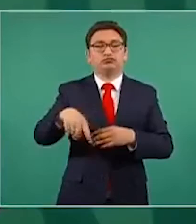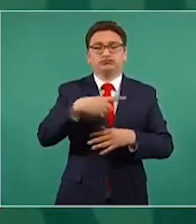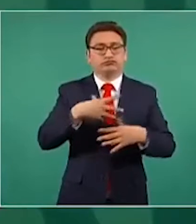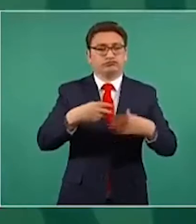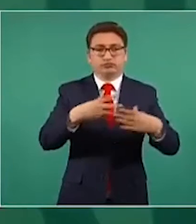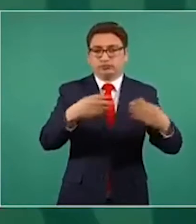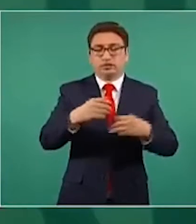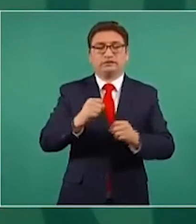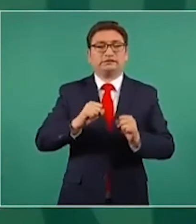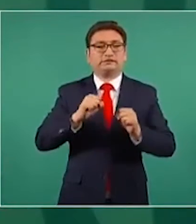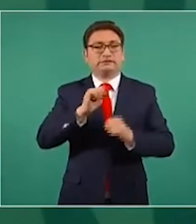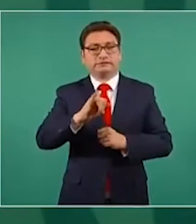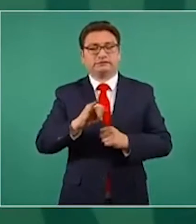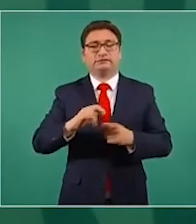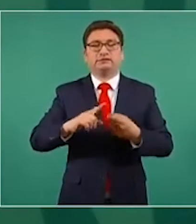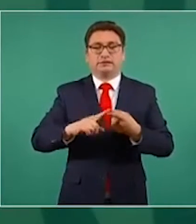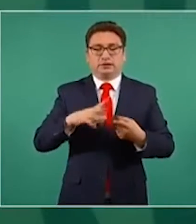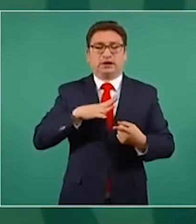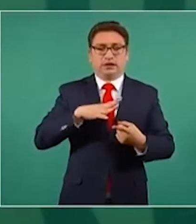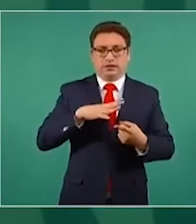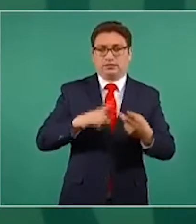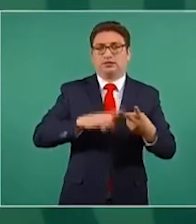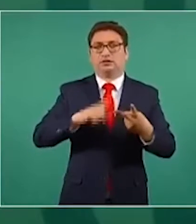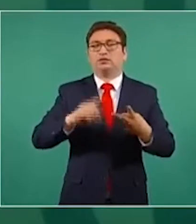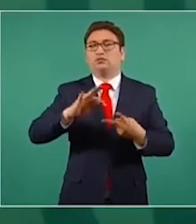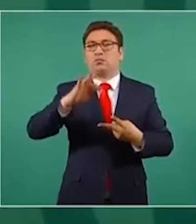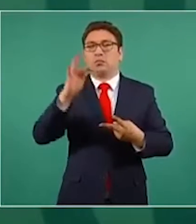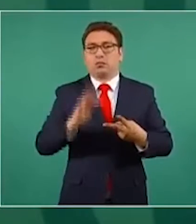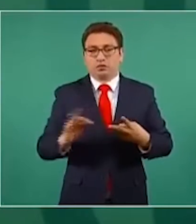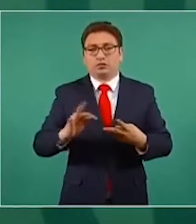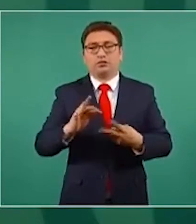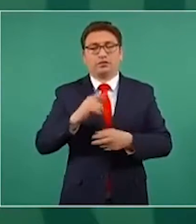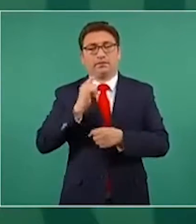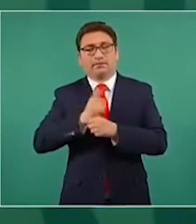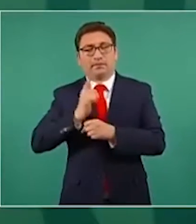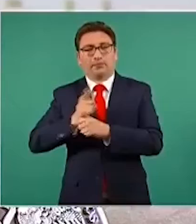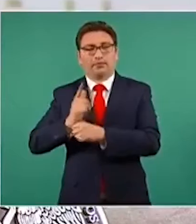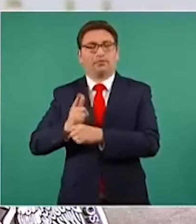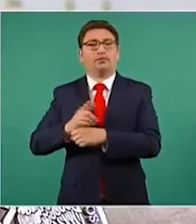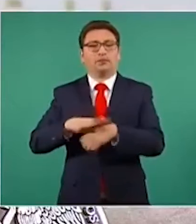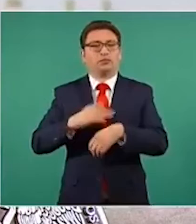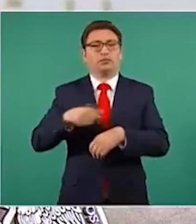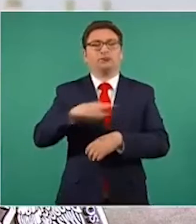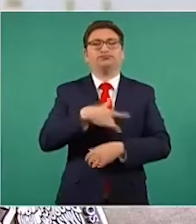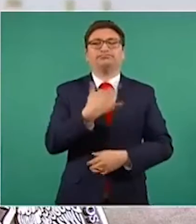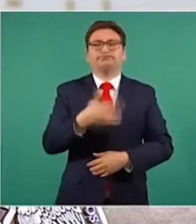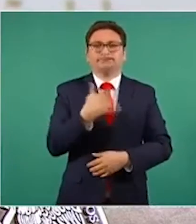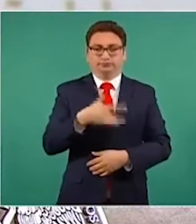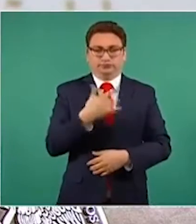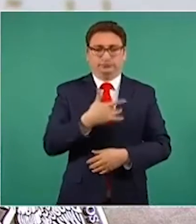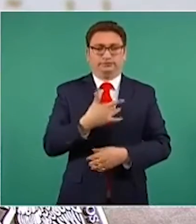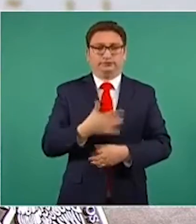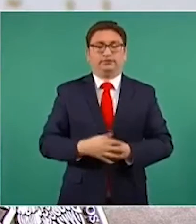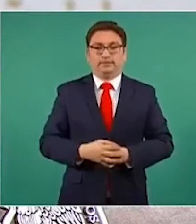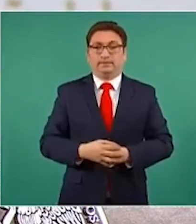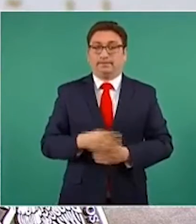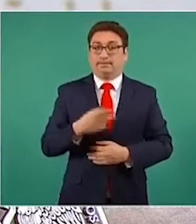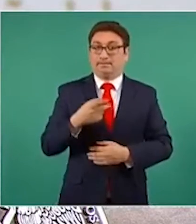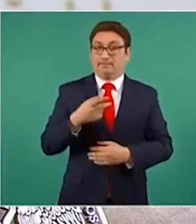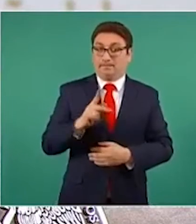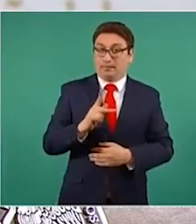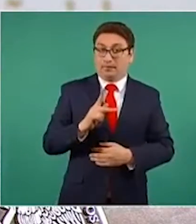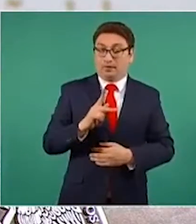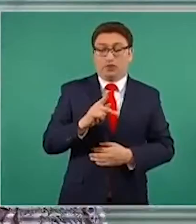confirmados, más el porcentaje correspondiente de los casos que se detectan por síntomas, pero que de acuerdo a la